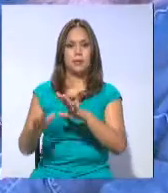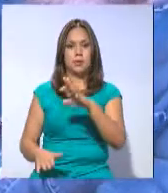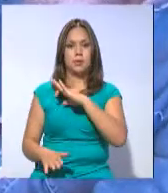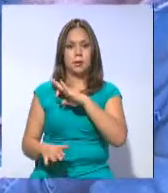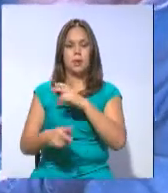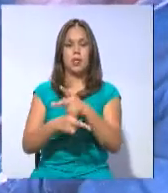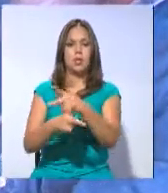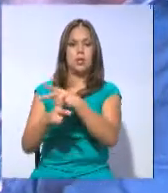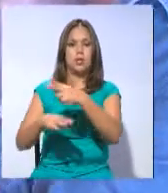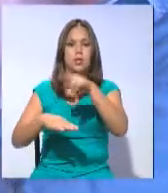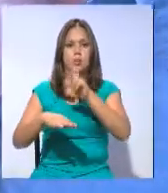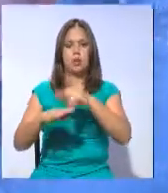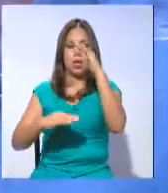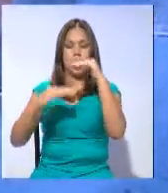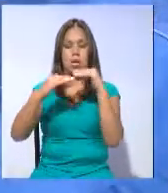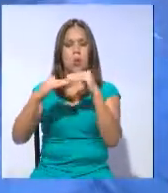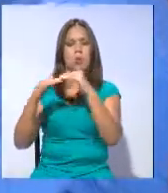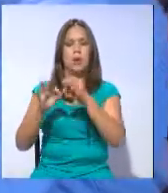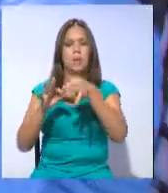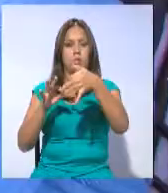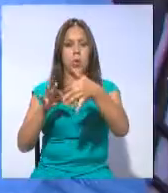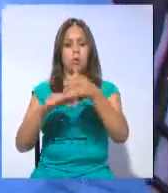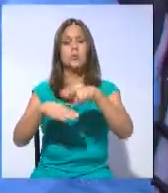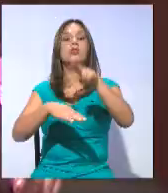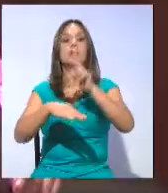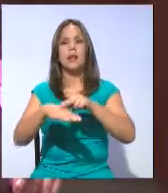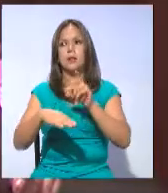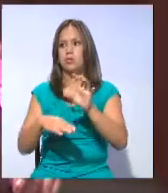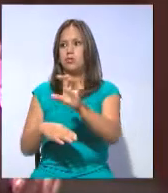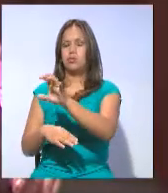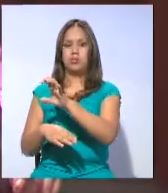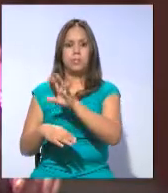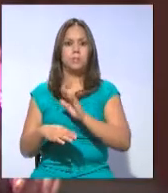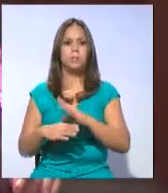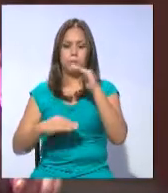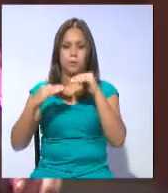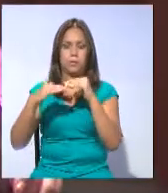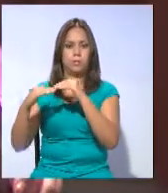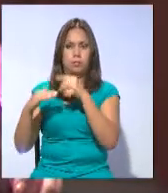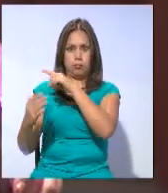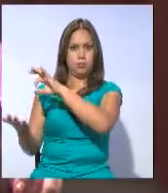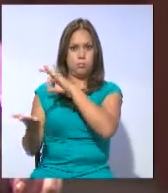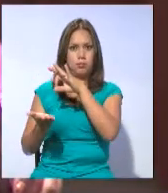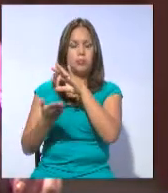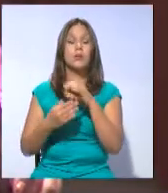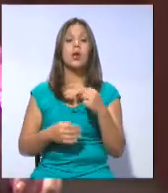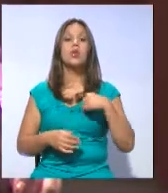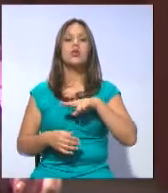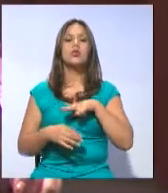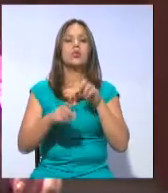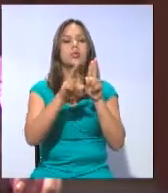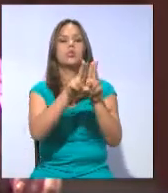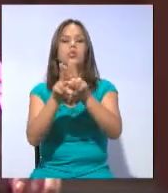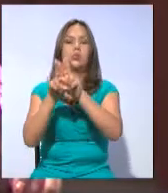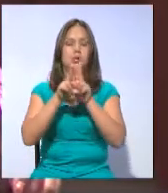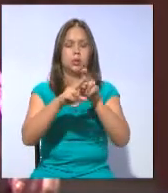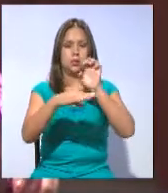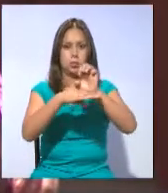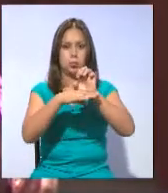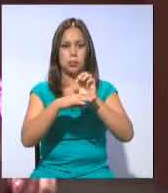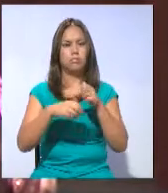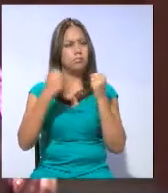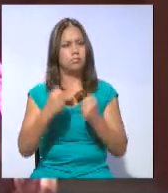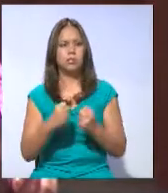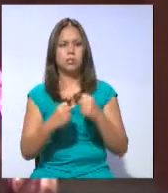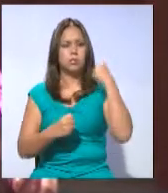Consejo Nacional para la Igualdad de Pueblos y Nacionalidades. Porque creo que siempre hemos estado unidos como país, reclamando